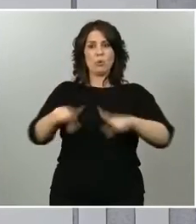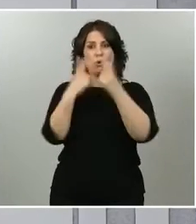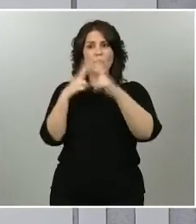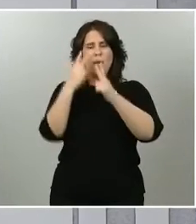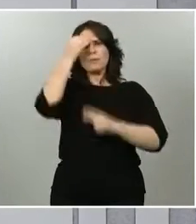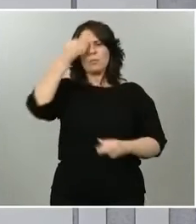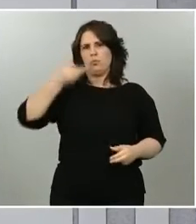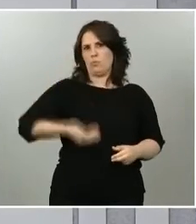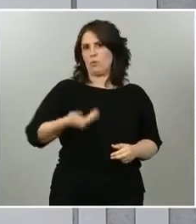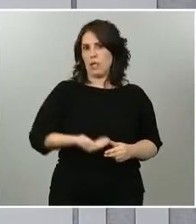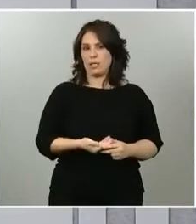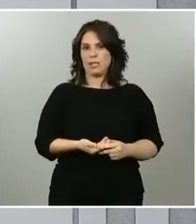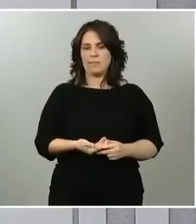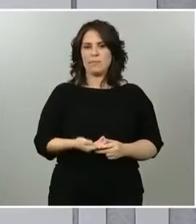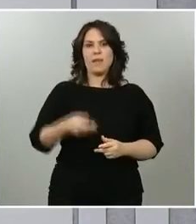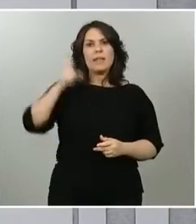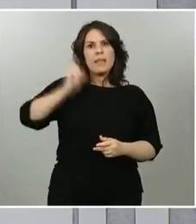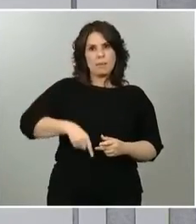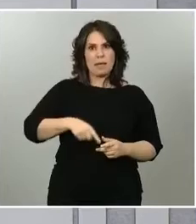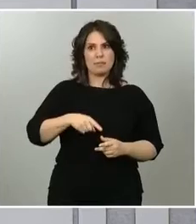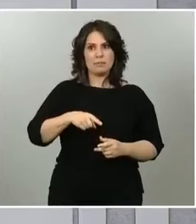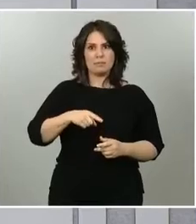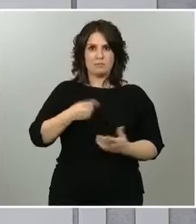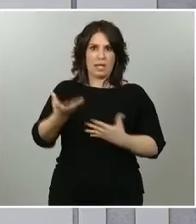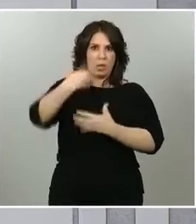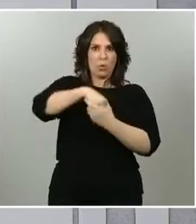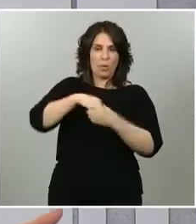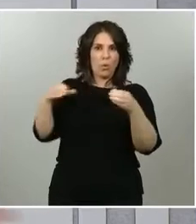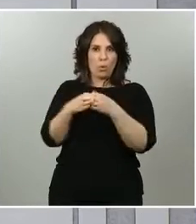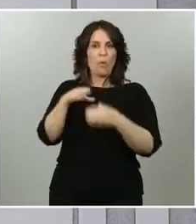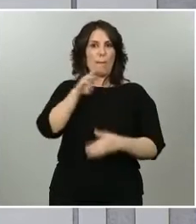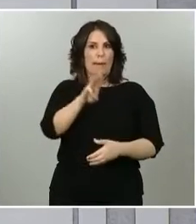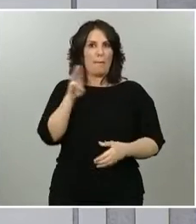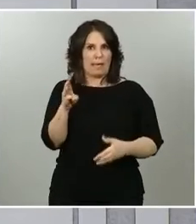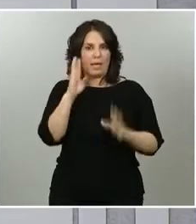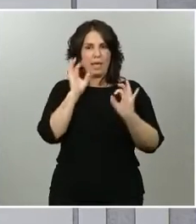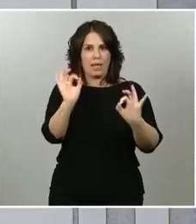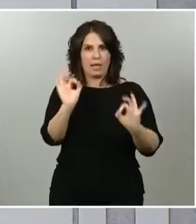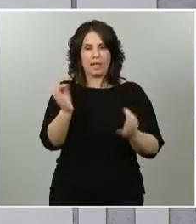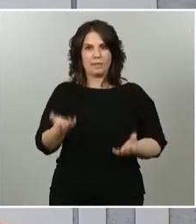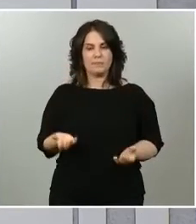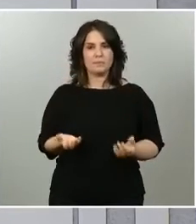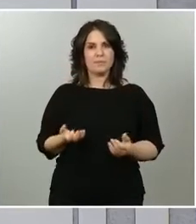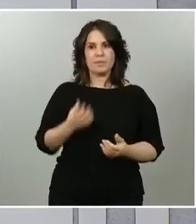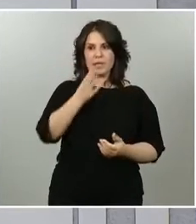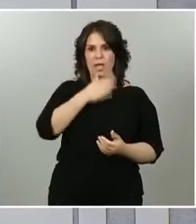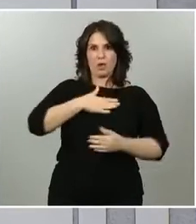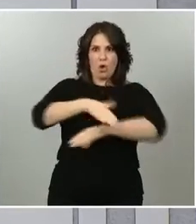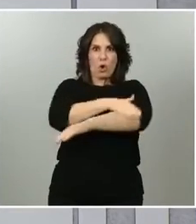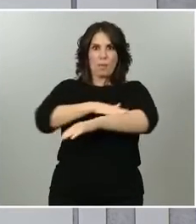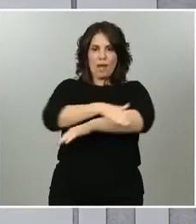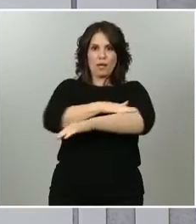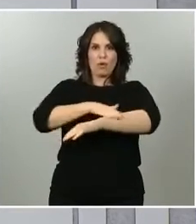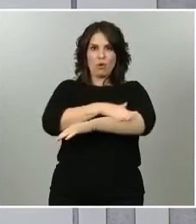por supuesto, para el principal partido de la oposición, para el Partido Popular, en el que los partidos del Gobierno